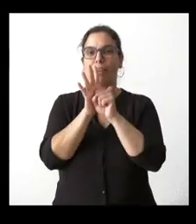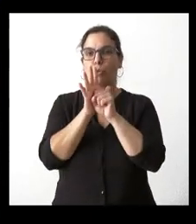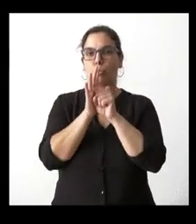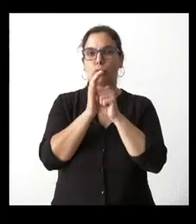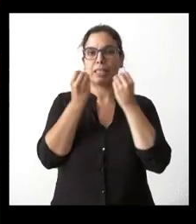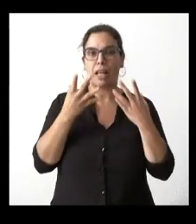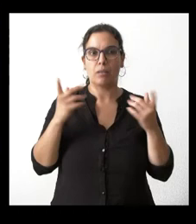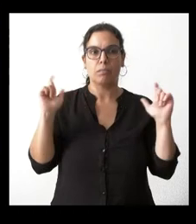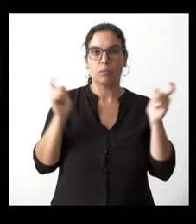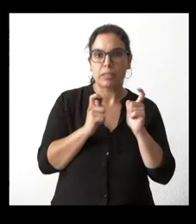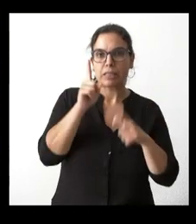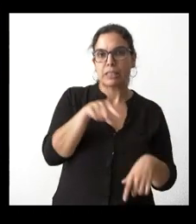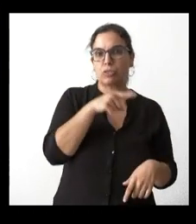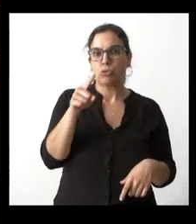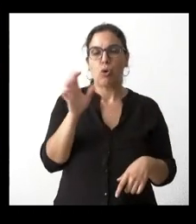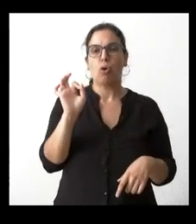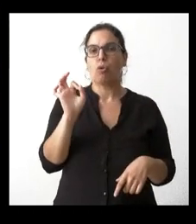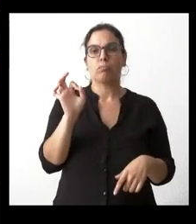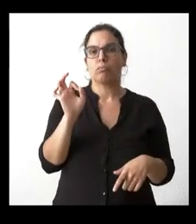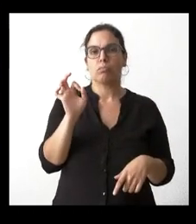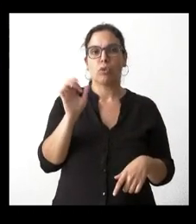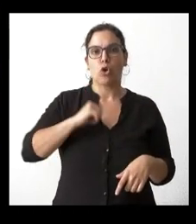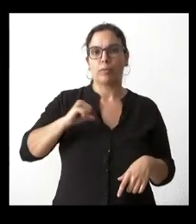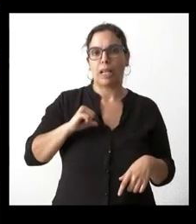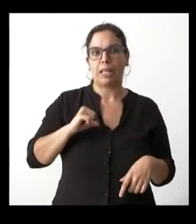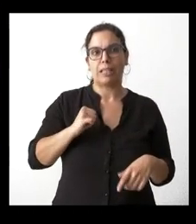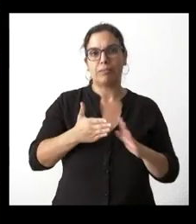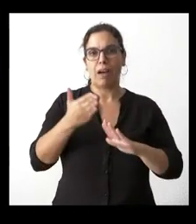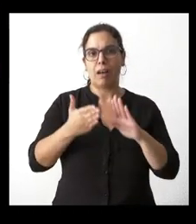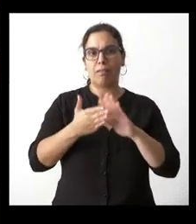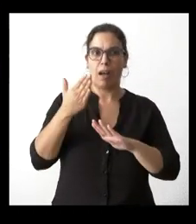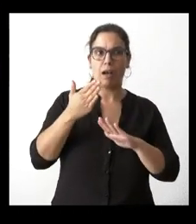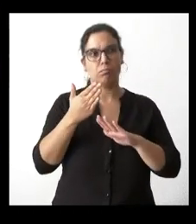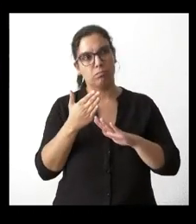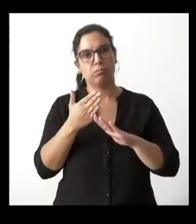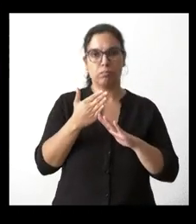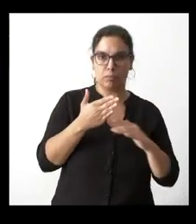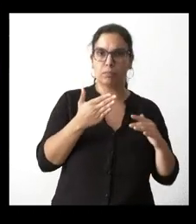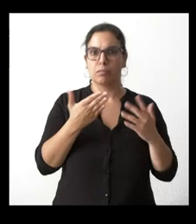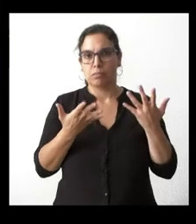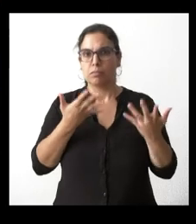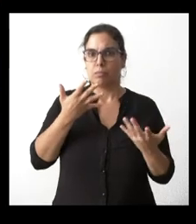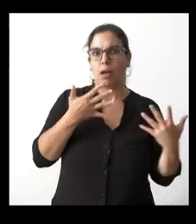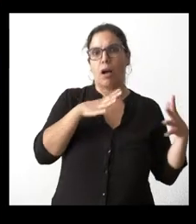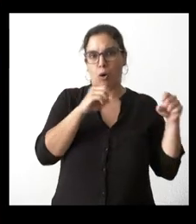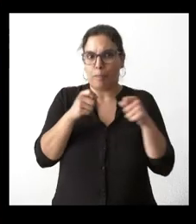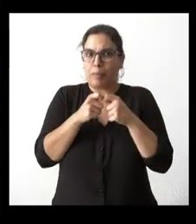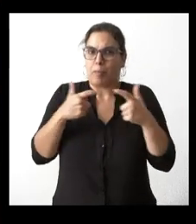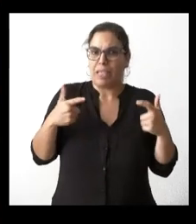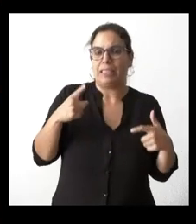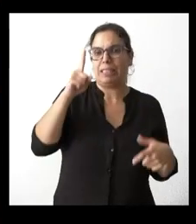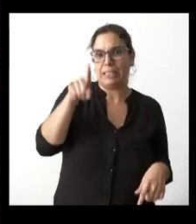remitiendo si siguen los hospitales con un cierto con un cierto incremento de